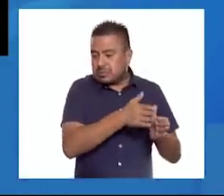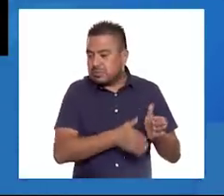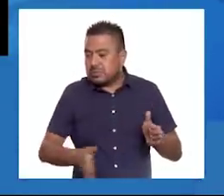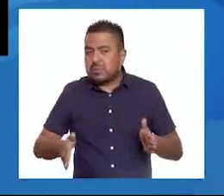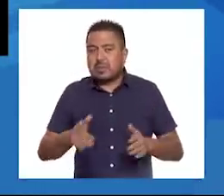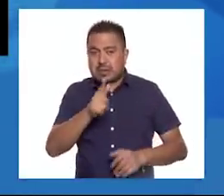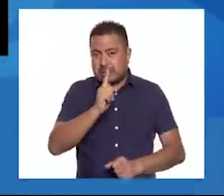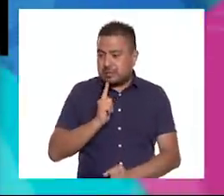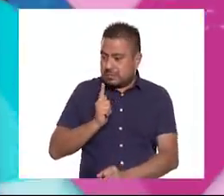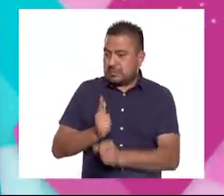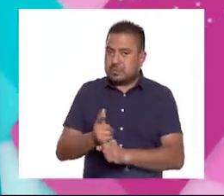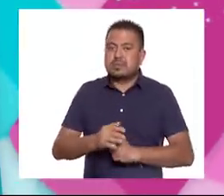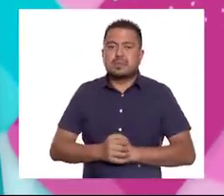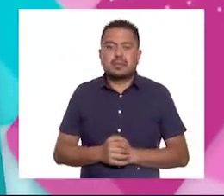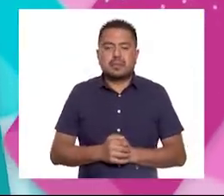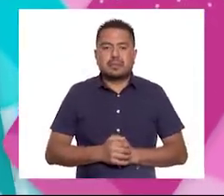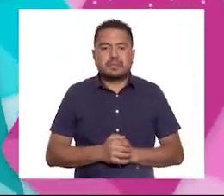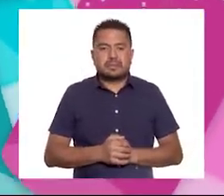¡Descúbrelo!